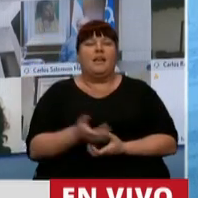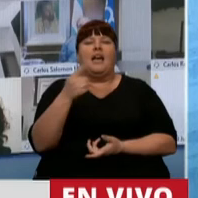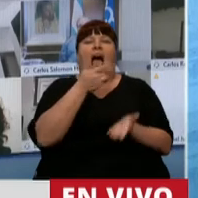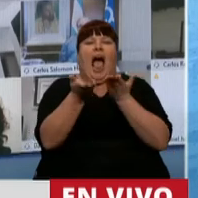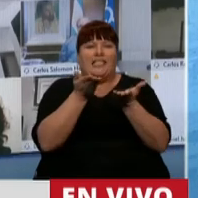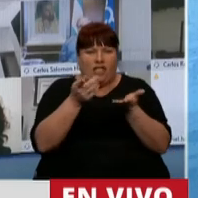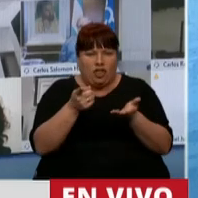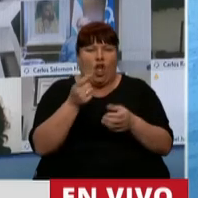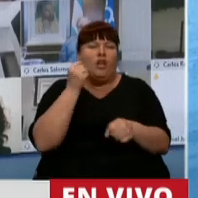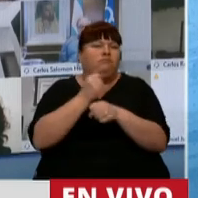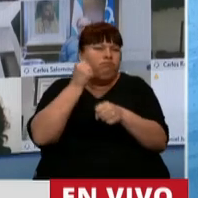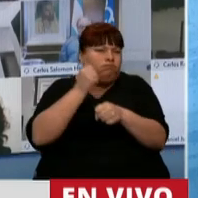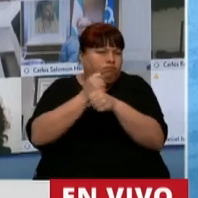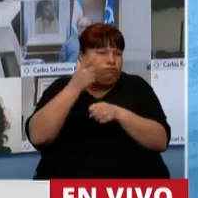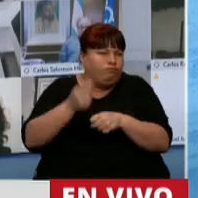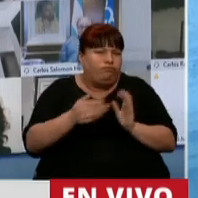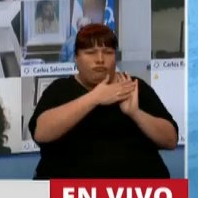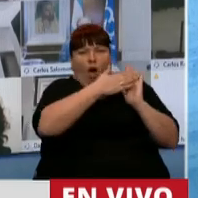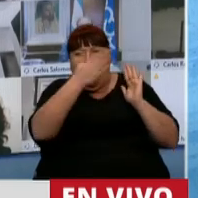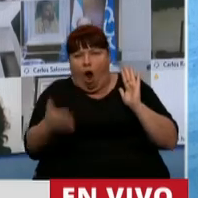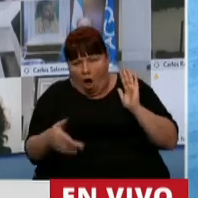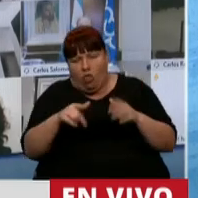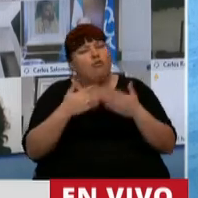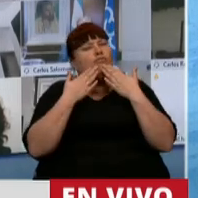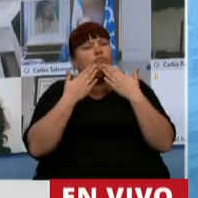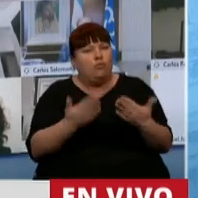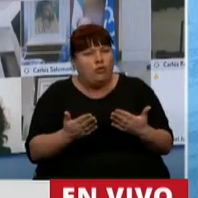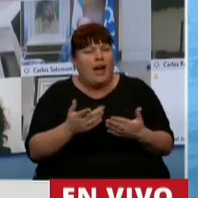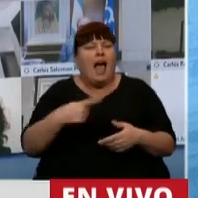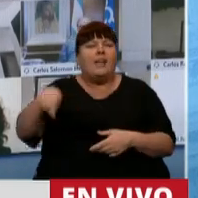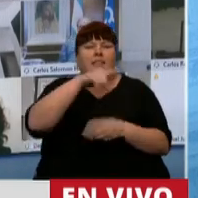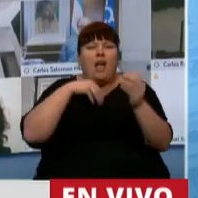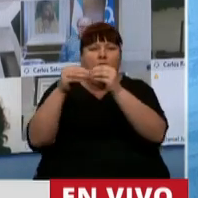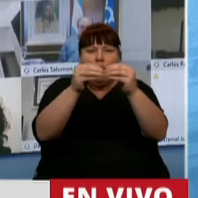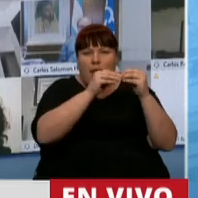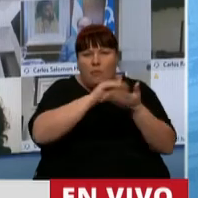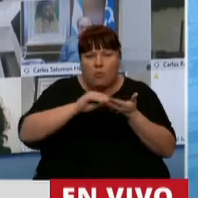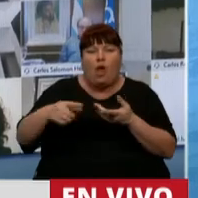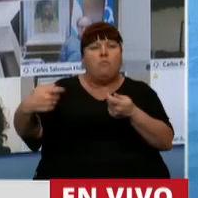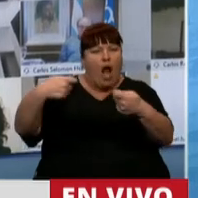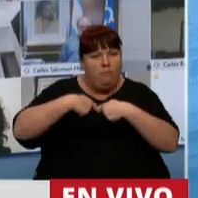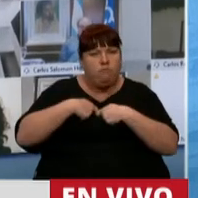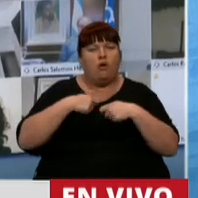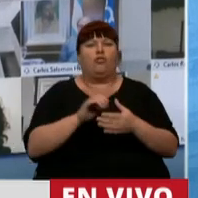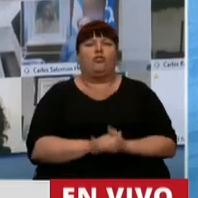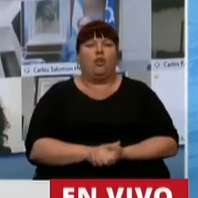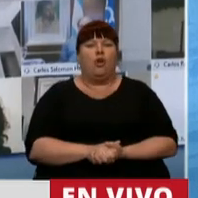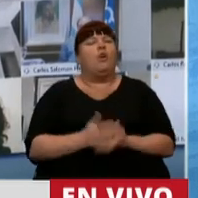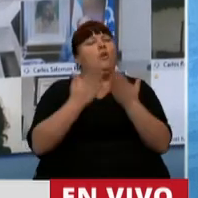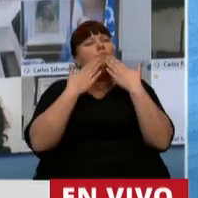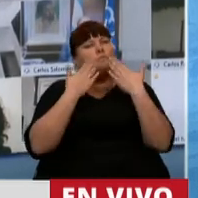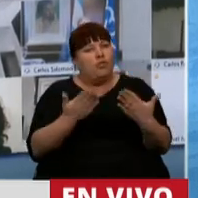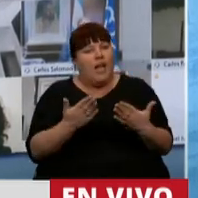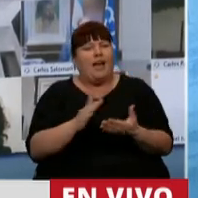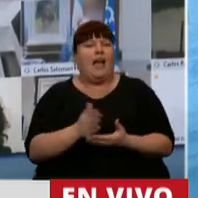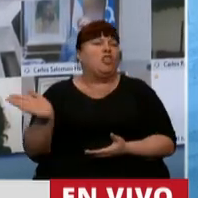asesores que estuvieron trabajando todo este tiempo muchas gracias queridos colegas por el acompañamiento muchas gracias